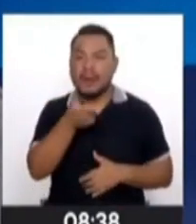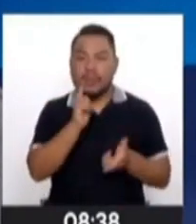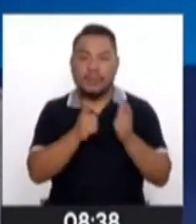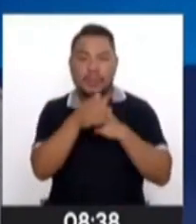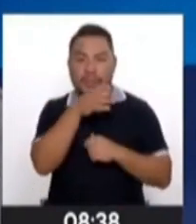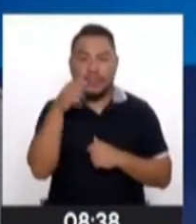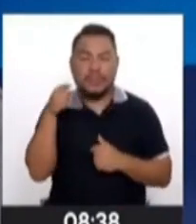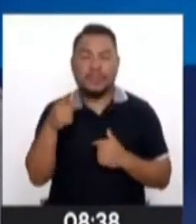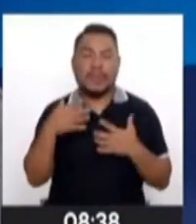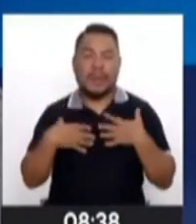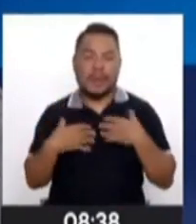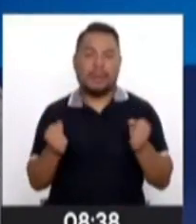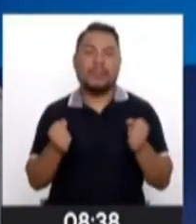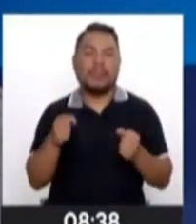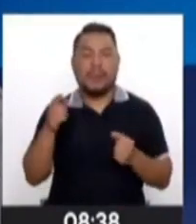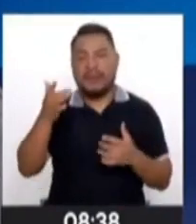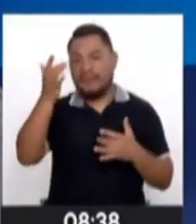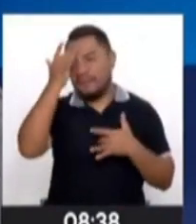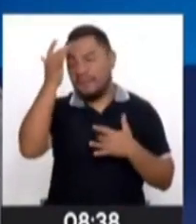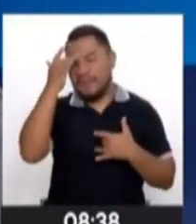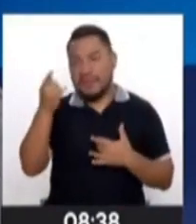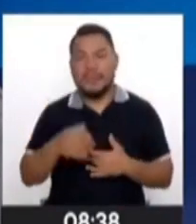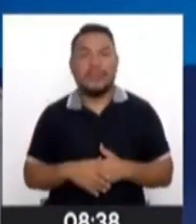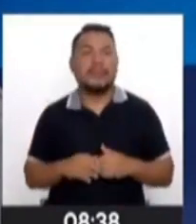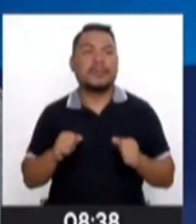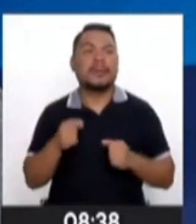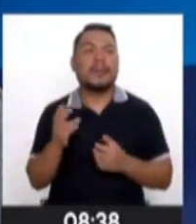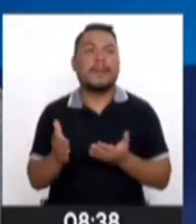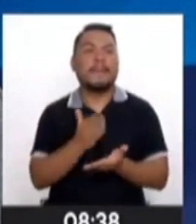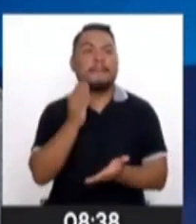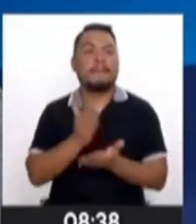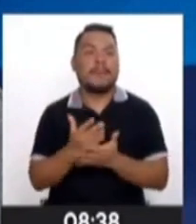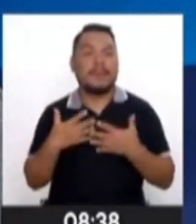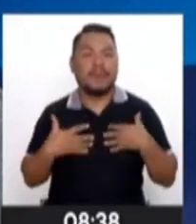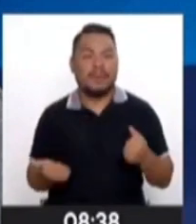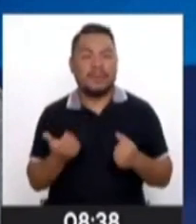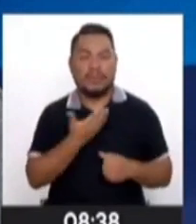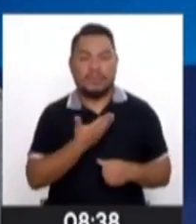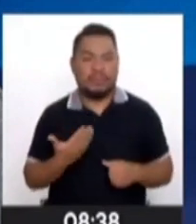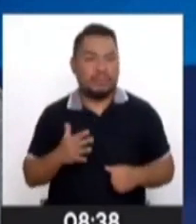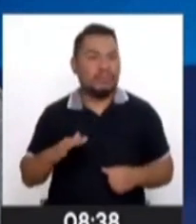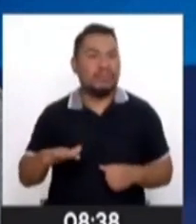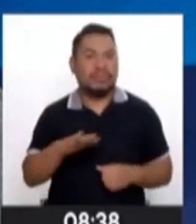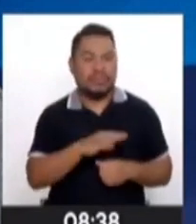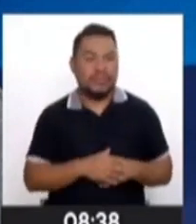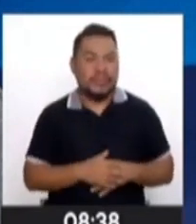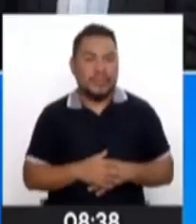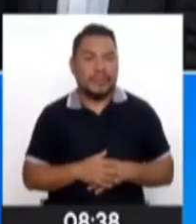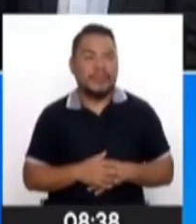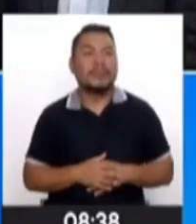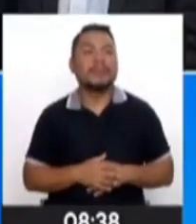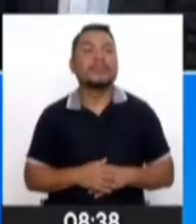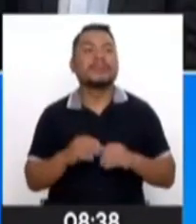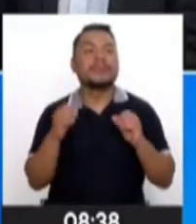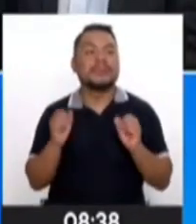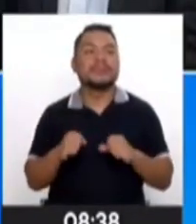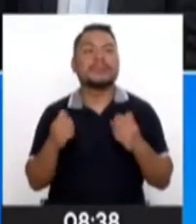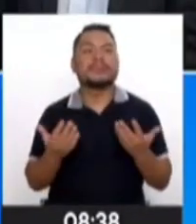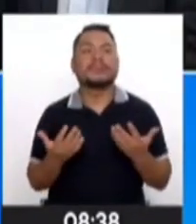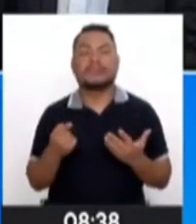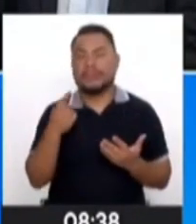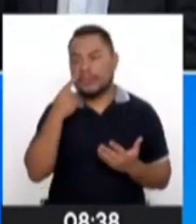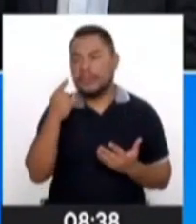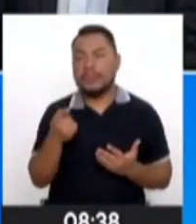recuperando en una enfermedad que es un problema de salud pública. Efectivamente, y por eso es importante conocer ante qué